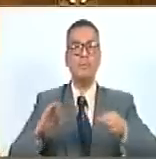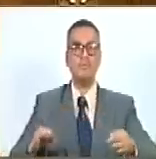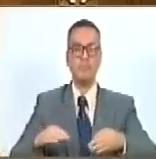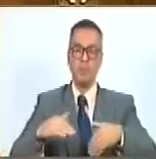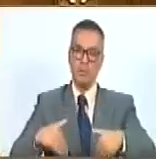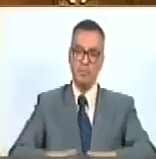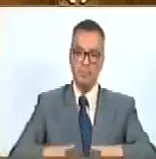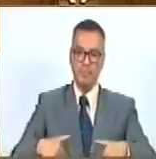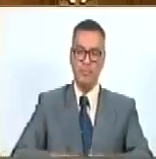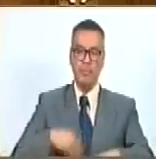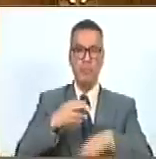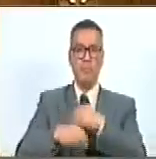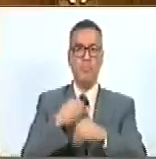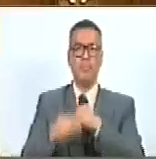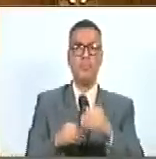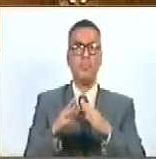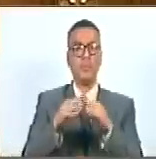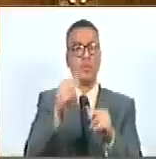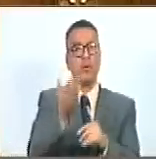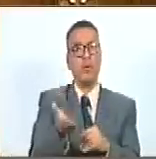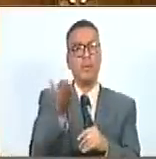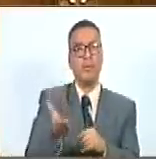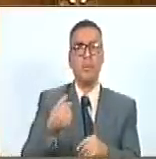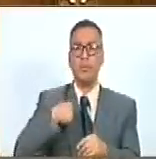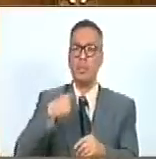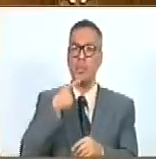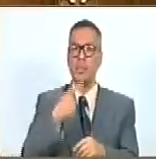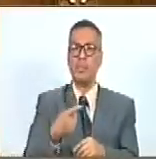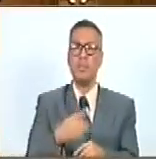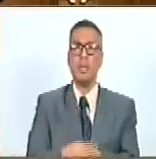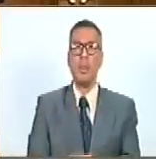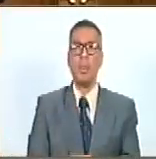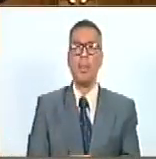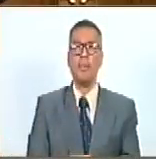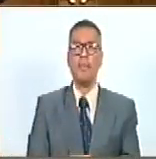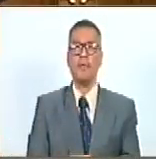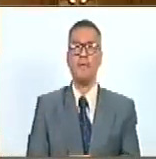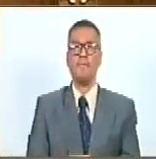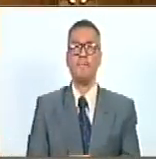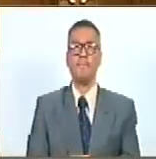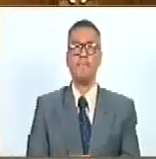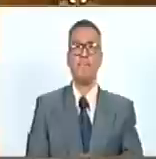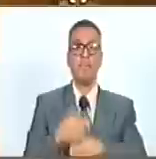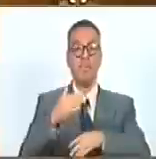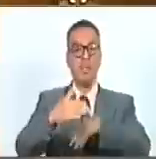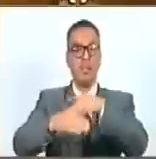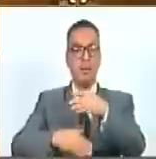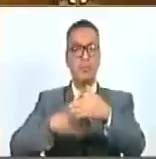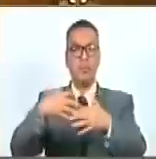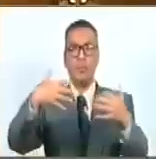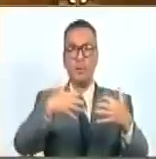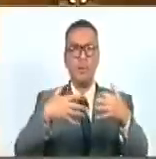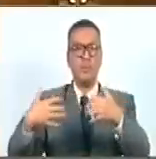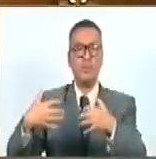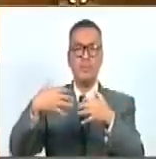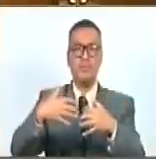sacrificio. Es importante señalar que en el transcurso de la batalla